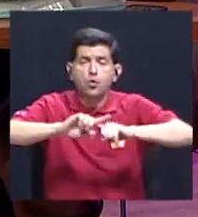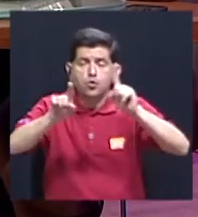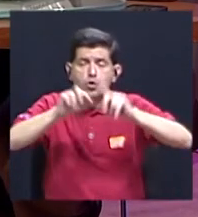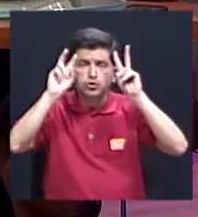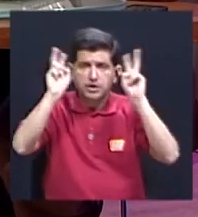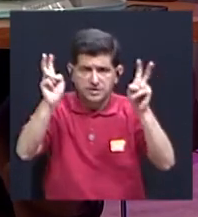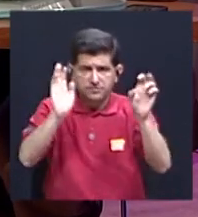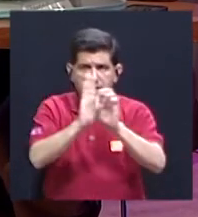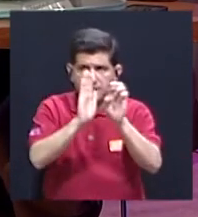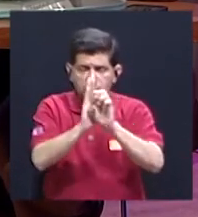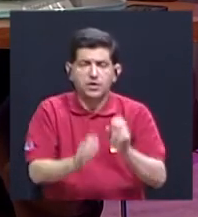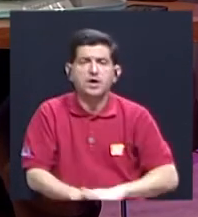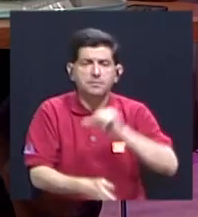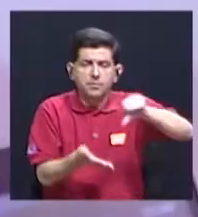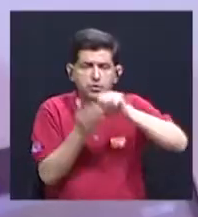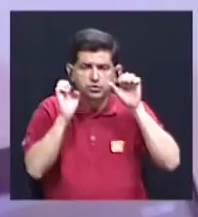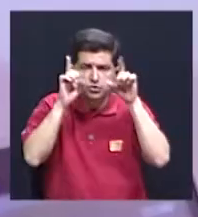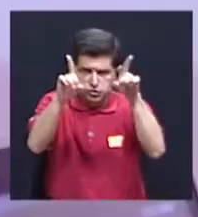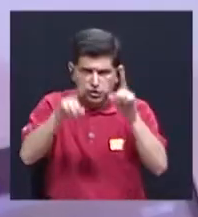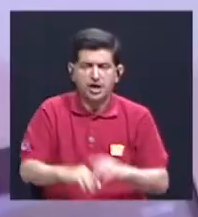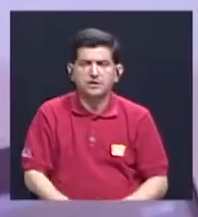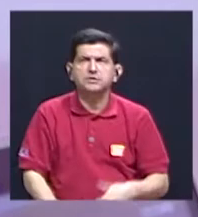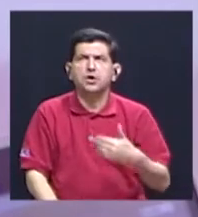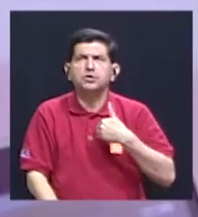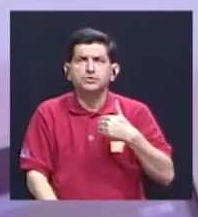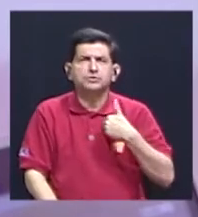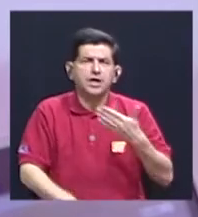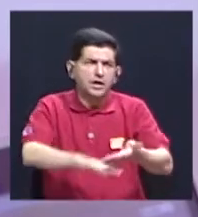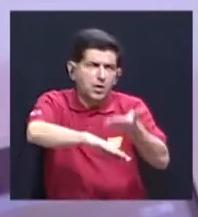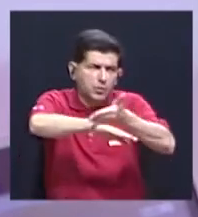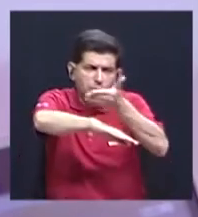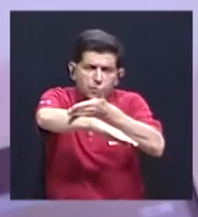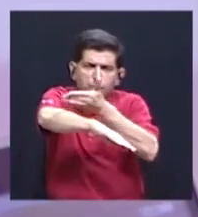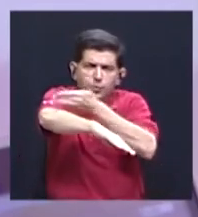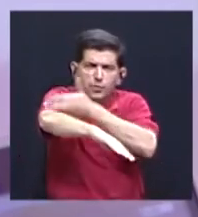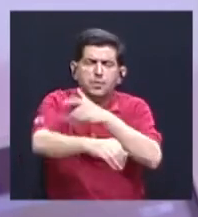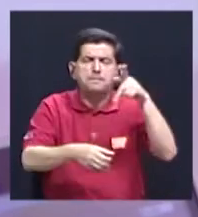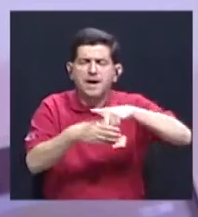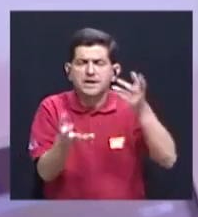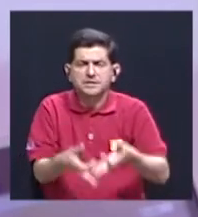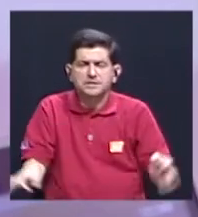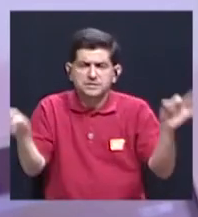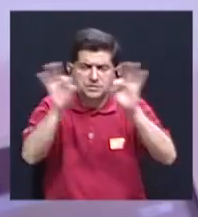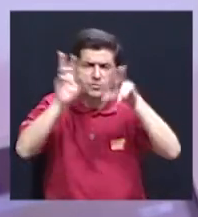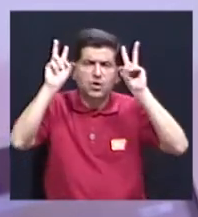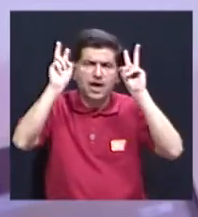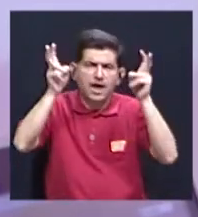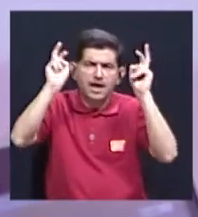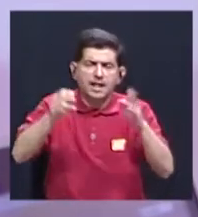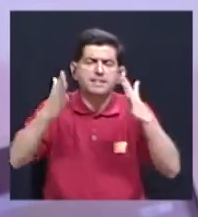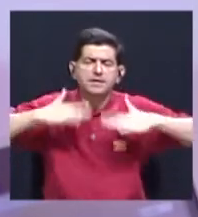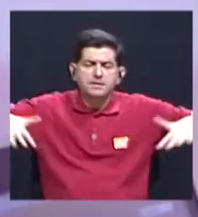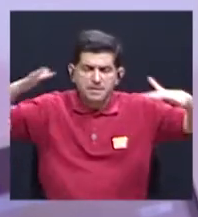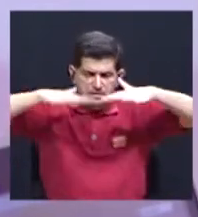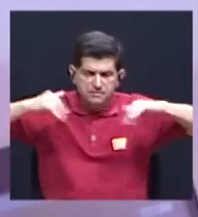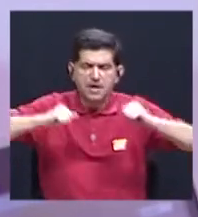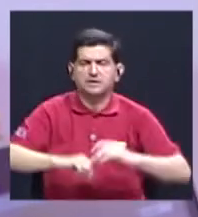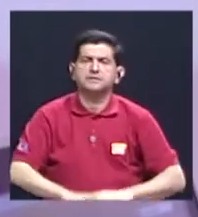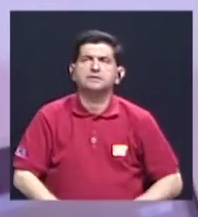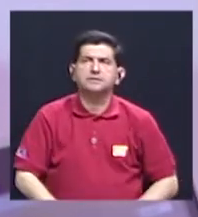temas, por ejemplo, hay centros educativos muy avanzados con un gran protagonismo en el tema ambiental,